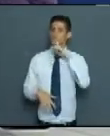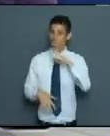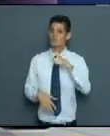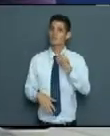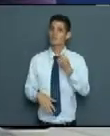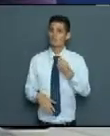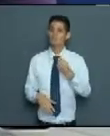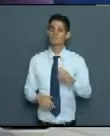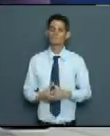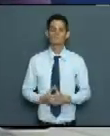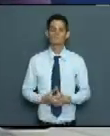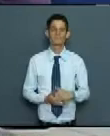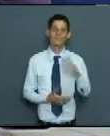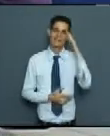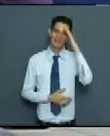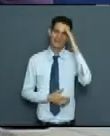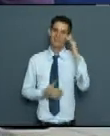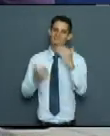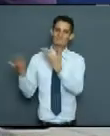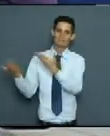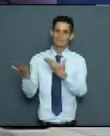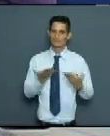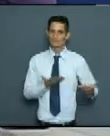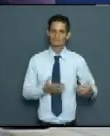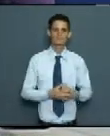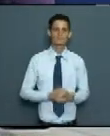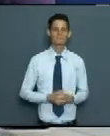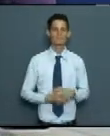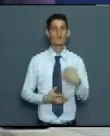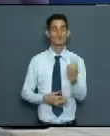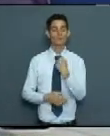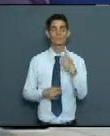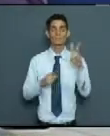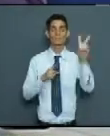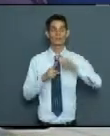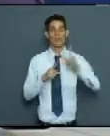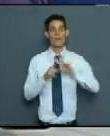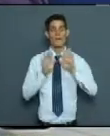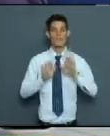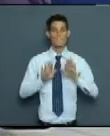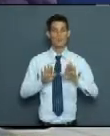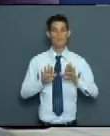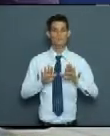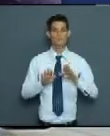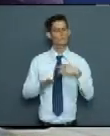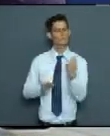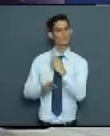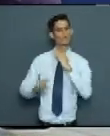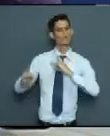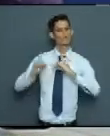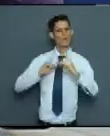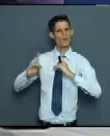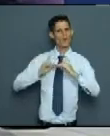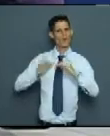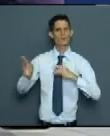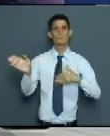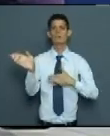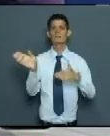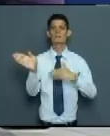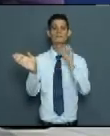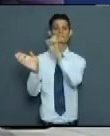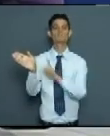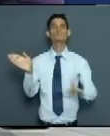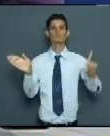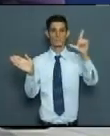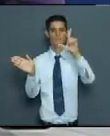del trabajador. Gracias, Dionisia, por estar con nosotros en nuestro programa. Hacemos una pausa. Recuerda, estamos dialogando hoy sobre las indisciplinas sociales